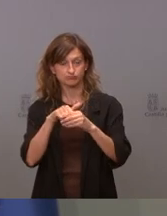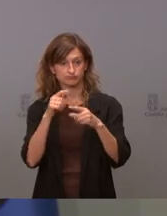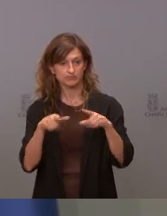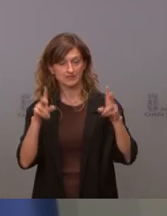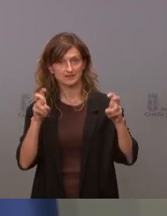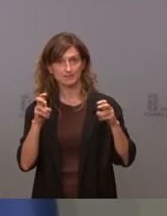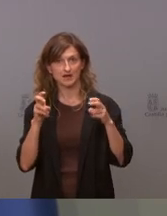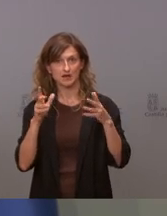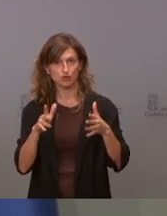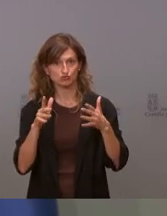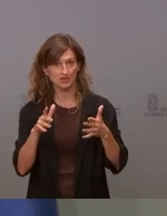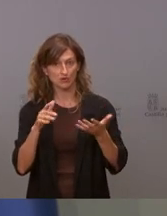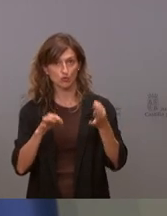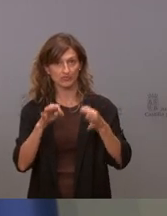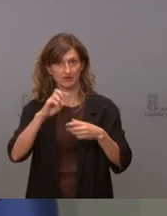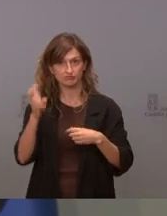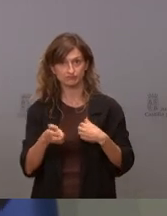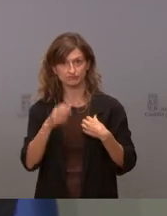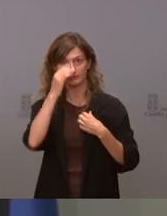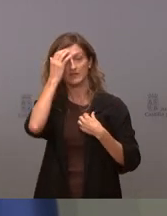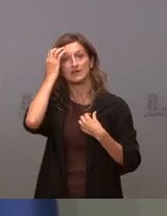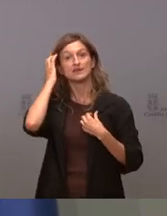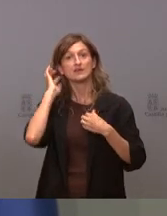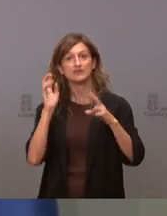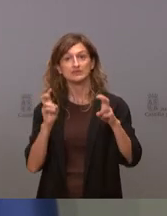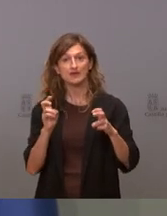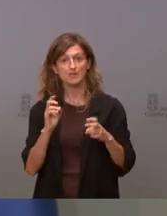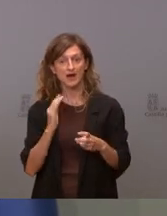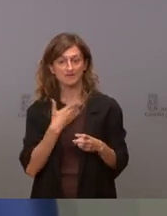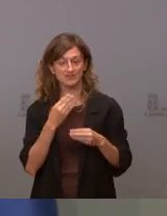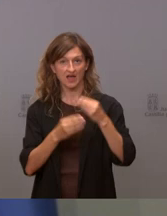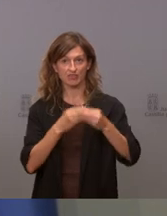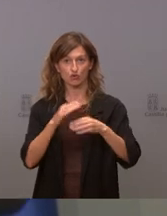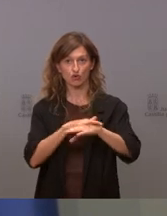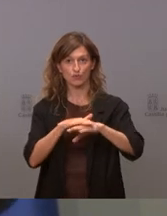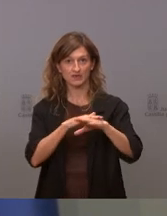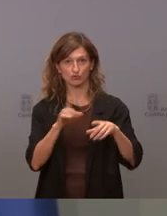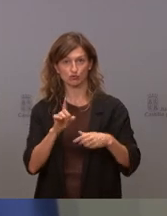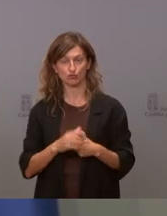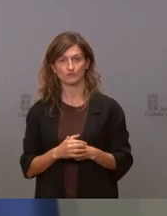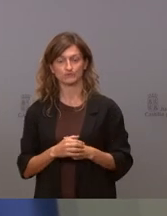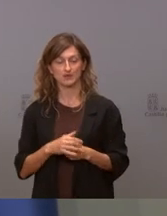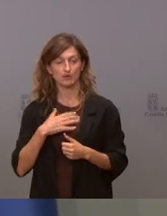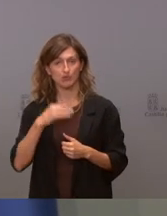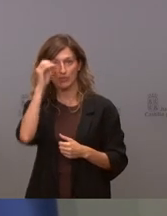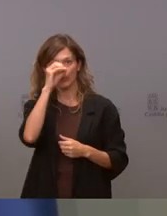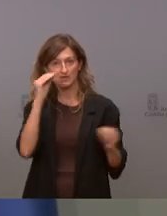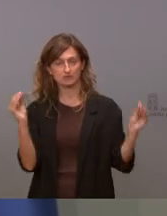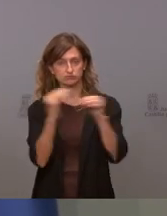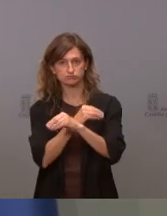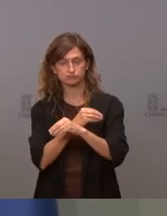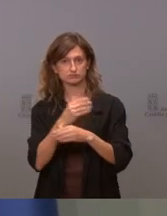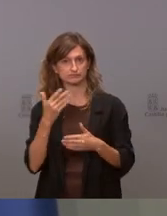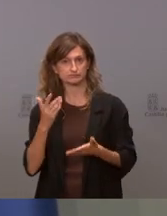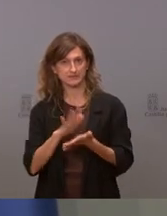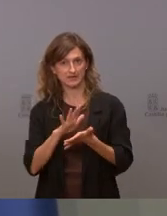sobre el Consejo del Poder Judicial, una cosa que en principio no atañe a nuestra acción de Gobierno. Y por tanto, podemos discrepar tranquilamente